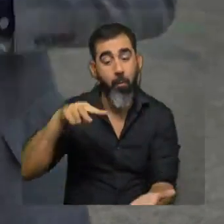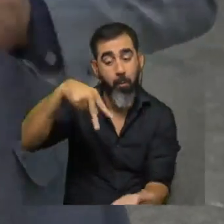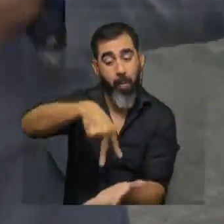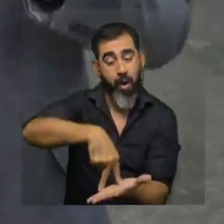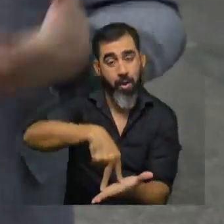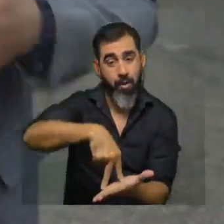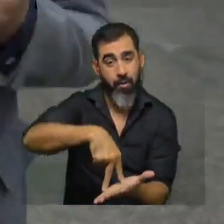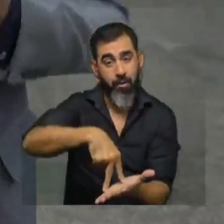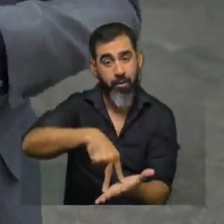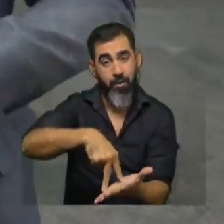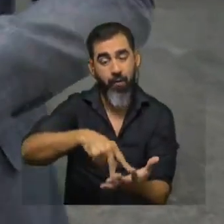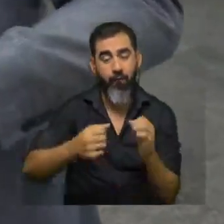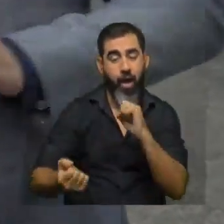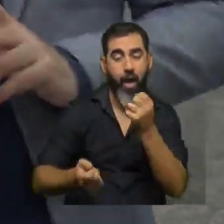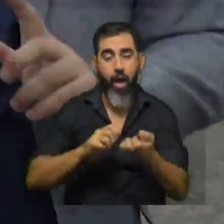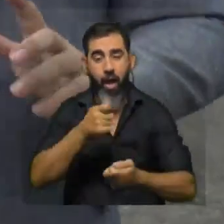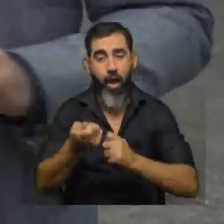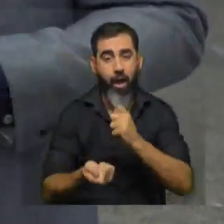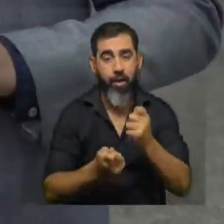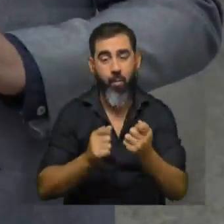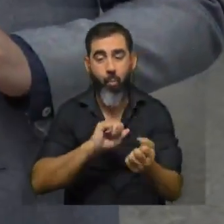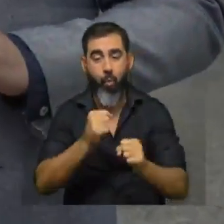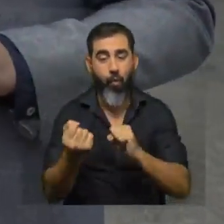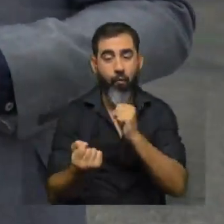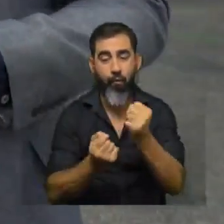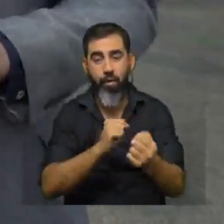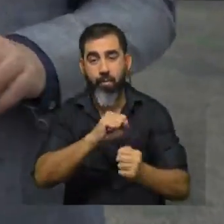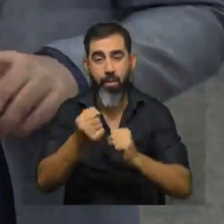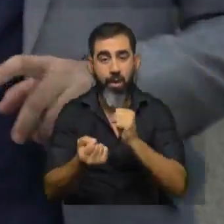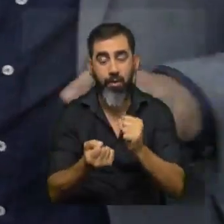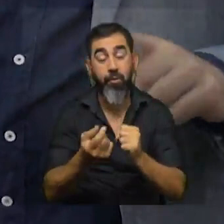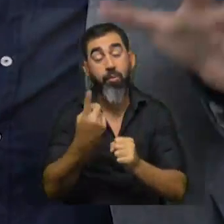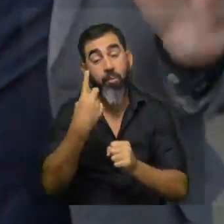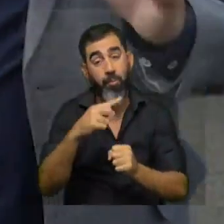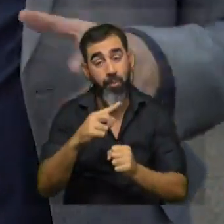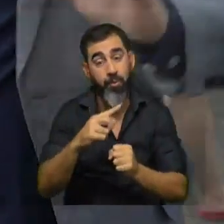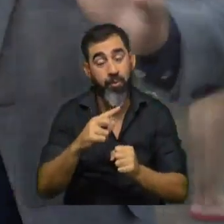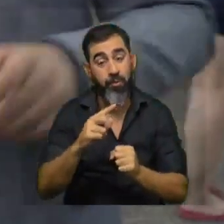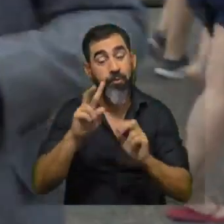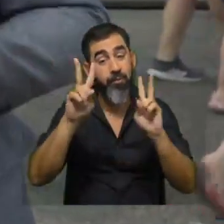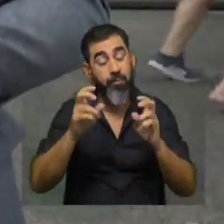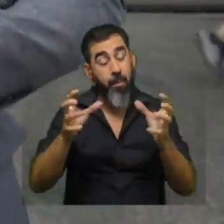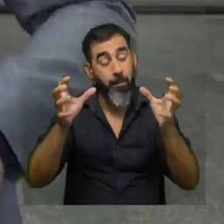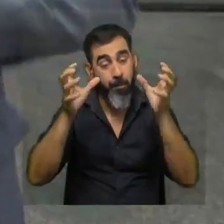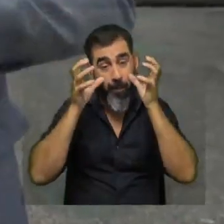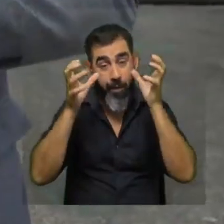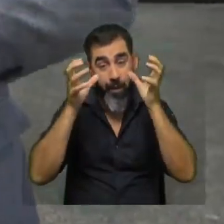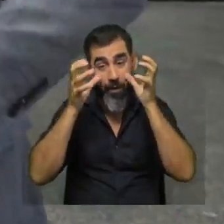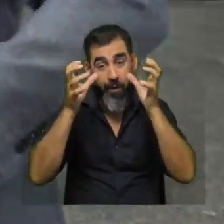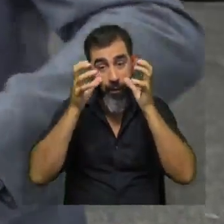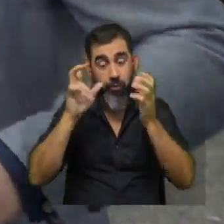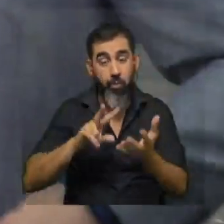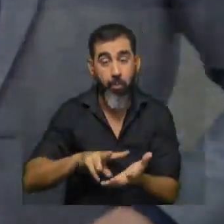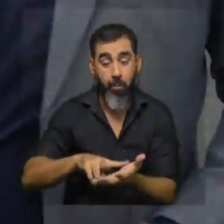incluso tratar de bailar y movernos un poco dentro del mambo y una cosa bastante peligrosa es si vos te